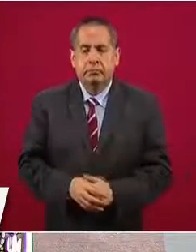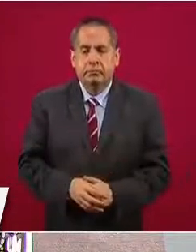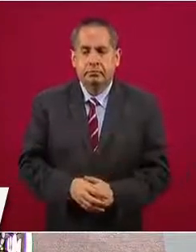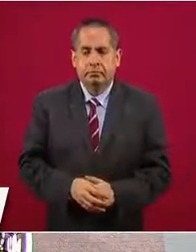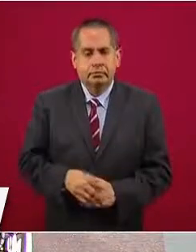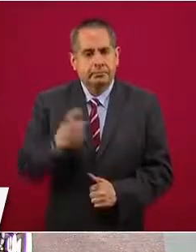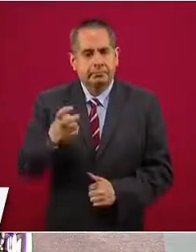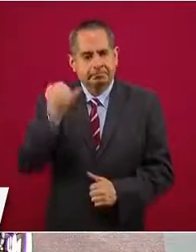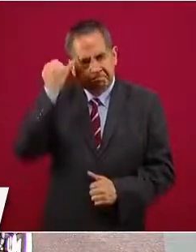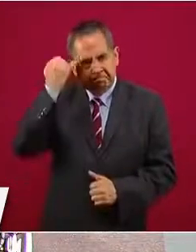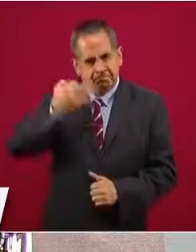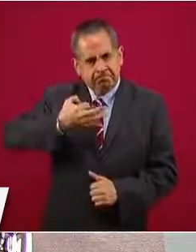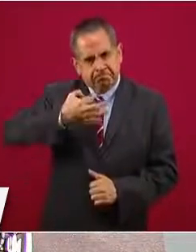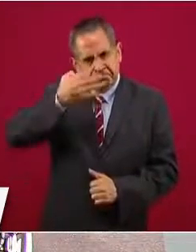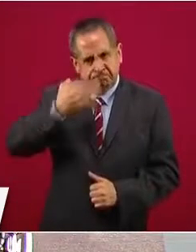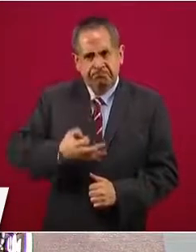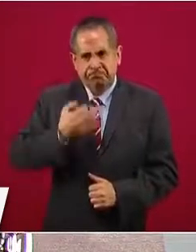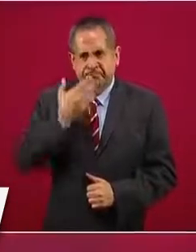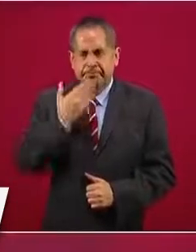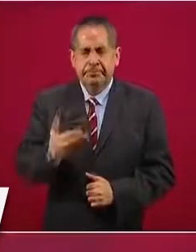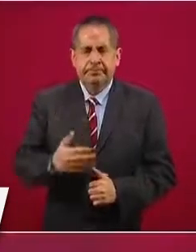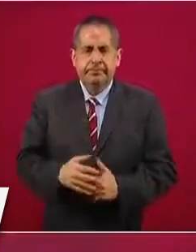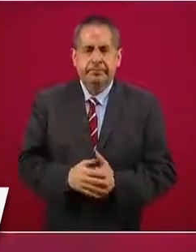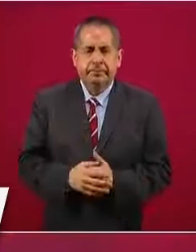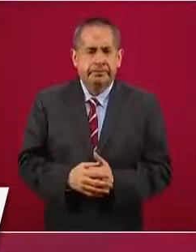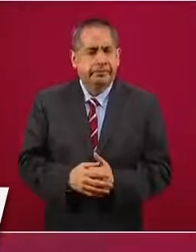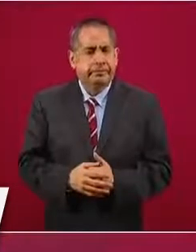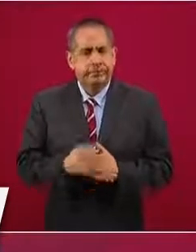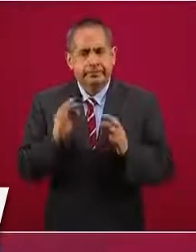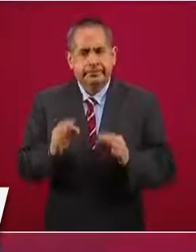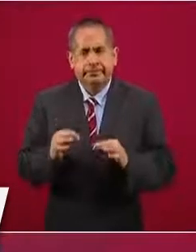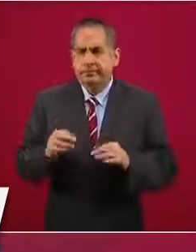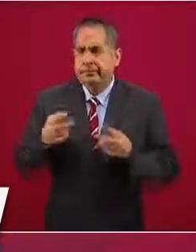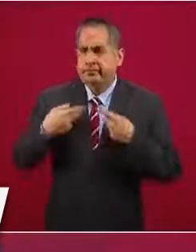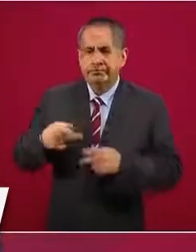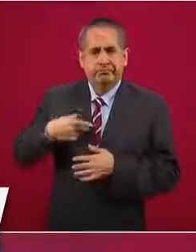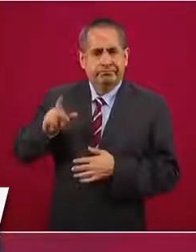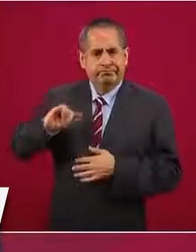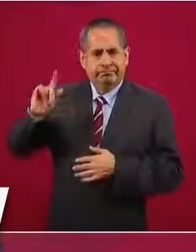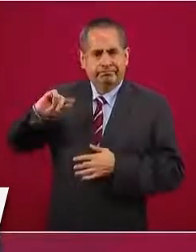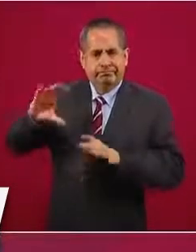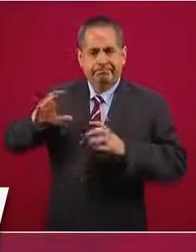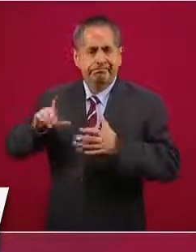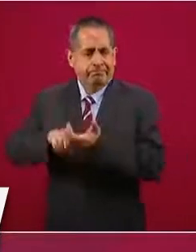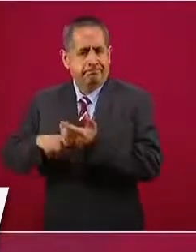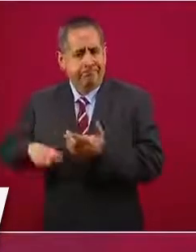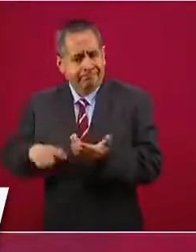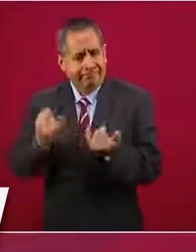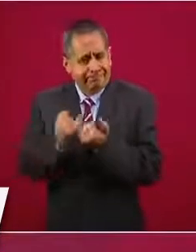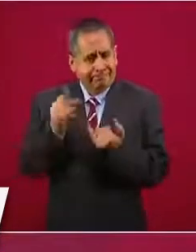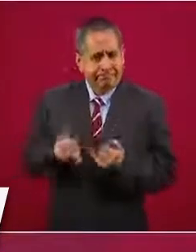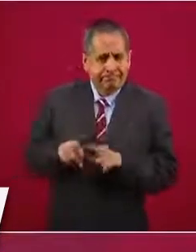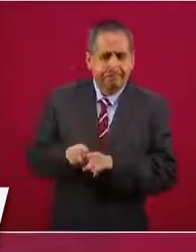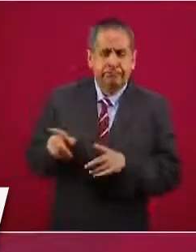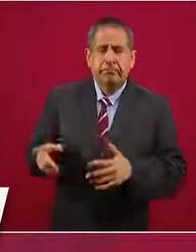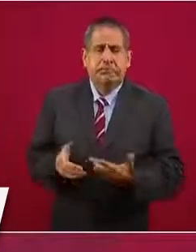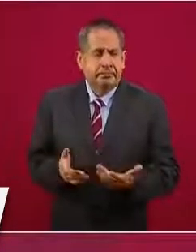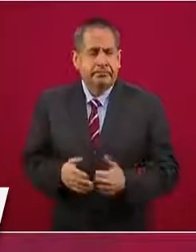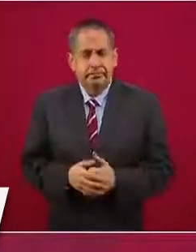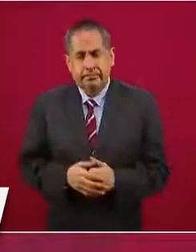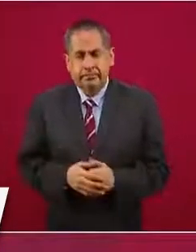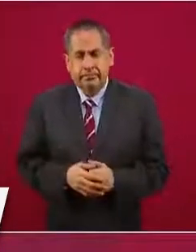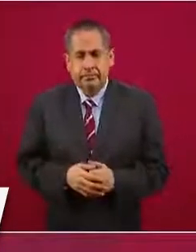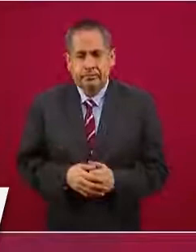Esa era la dignidad de los servidores públicos. Entonces, no estamos